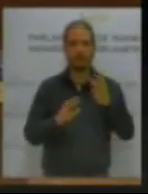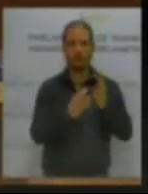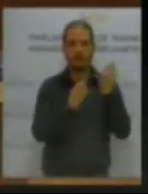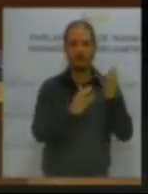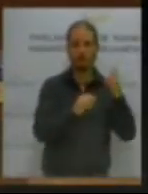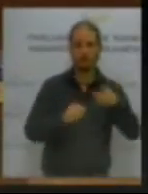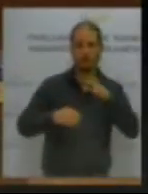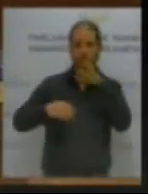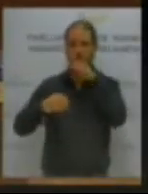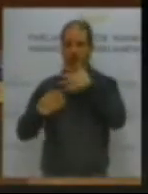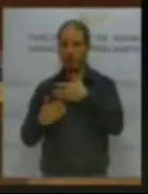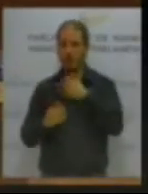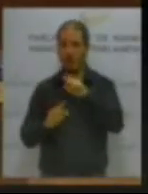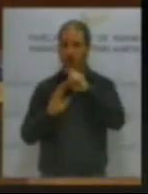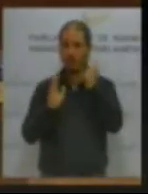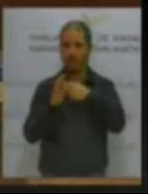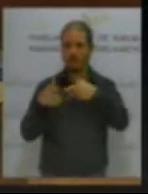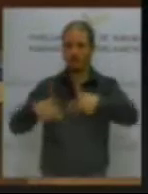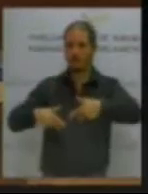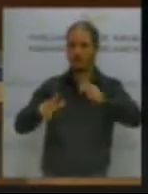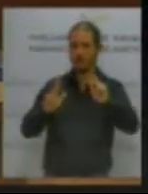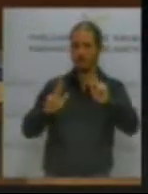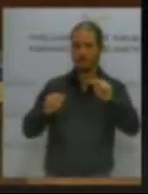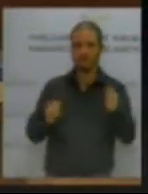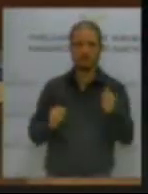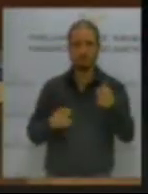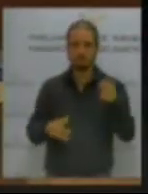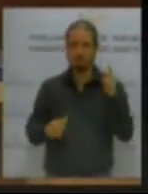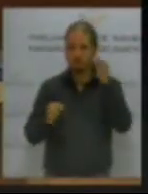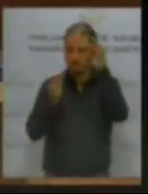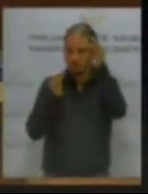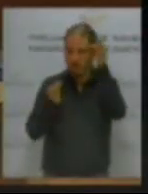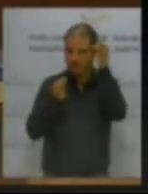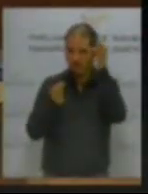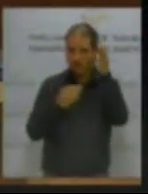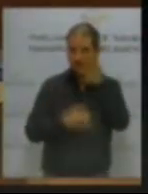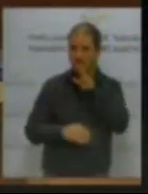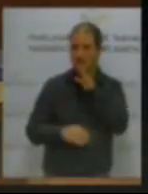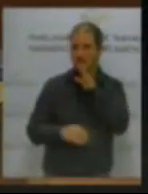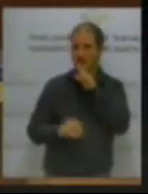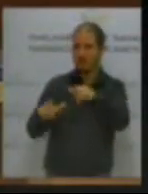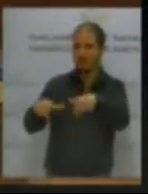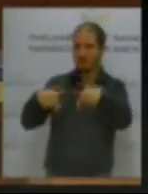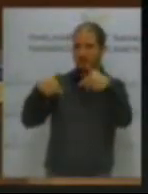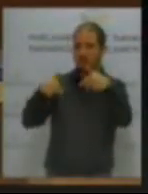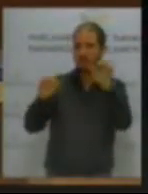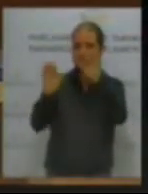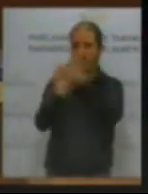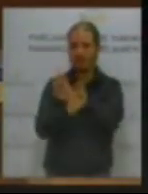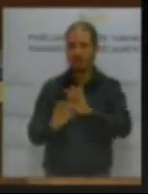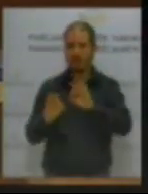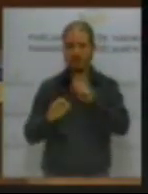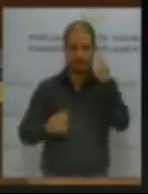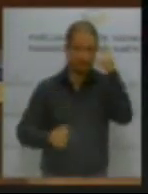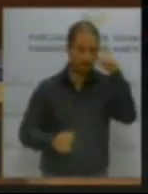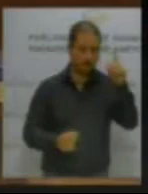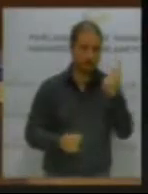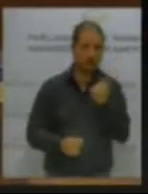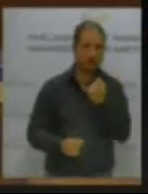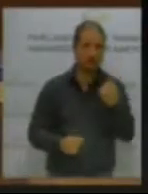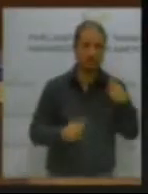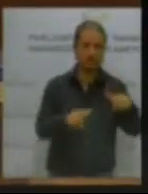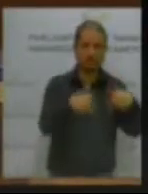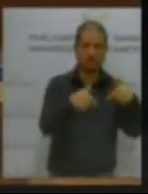permite, ustedes no han especificado absolutamente ningún lugar para un vertedero que se va a necesitar, ni para una